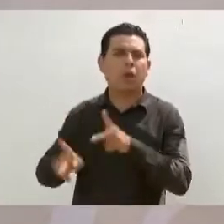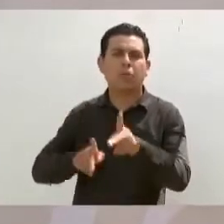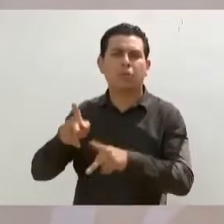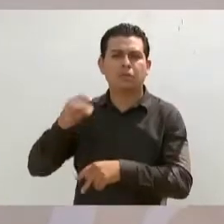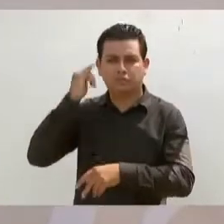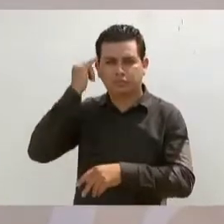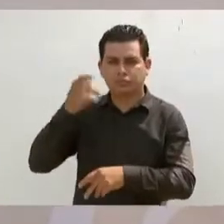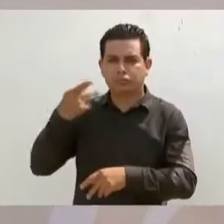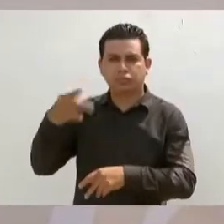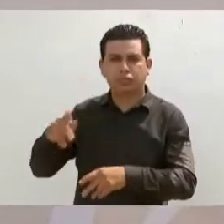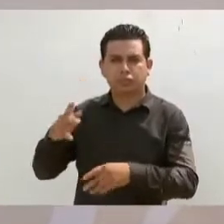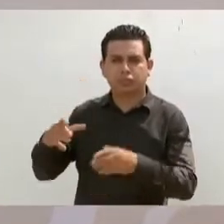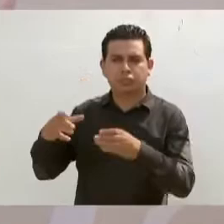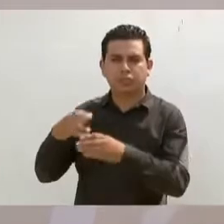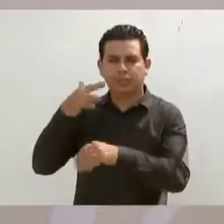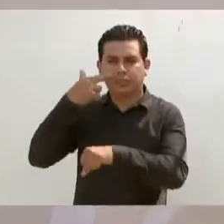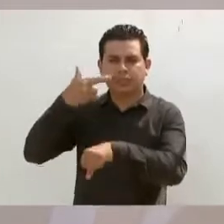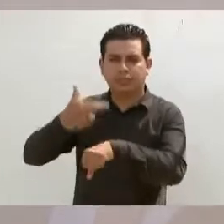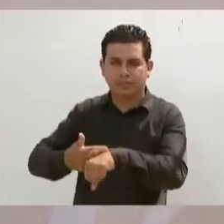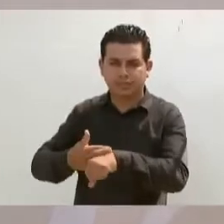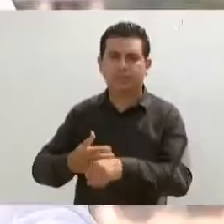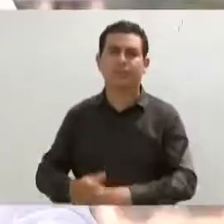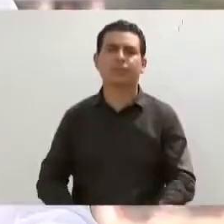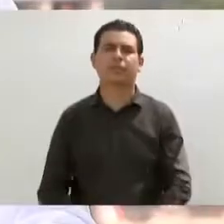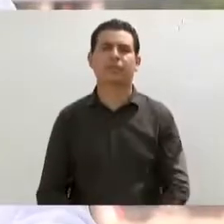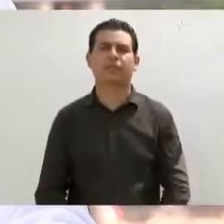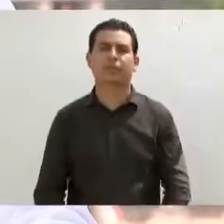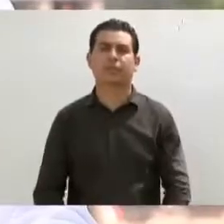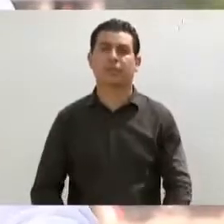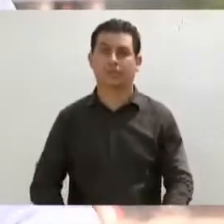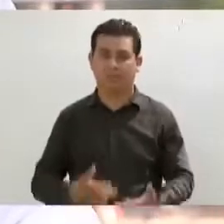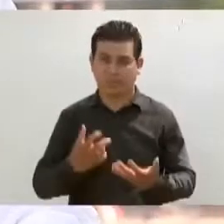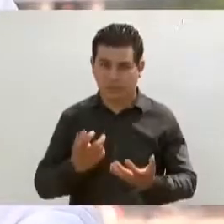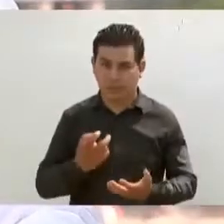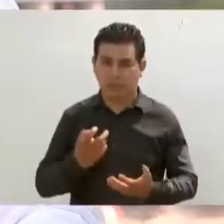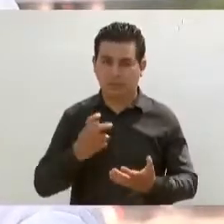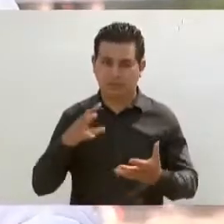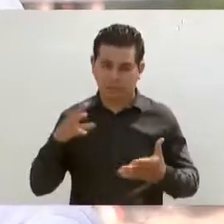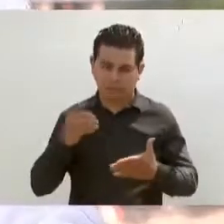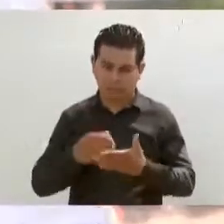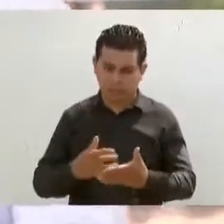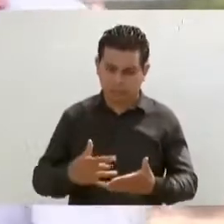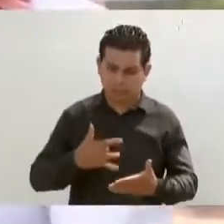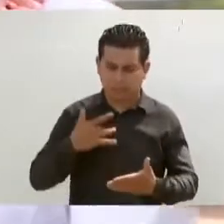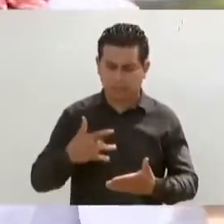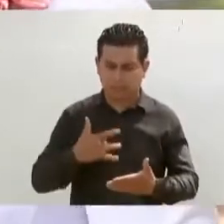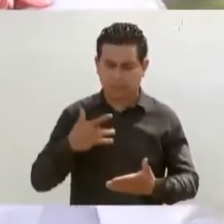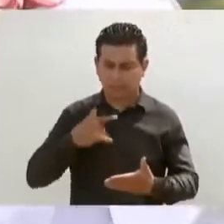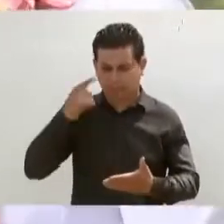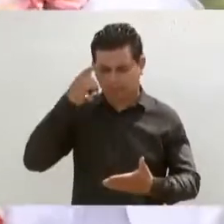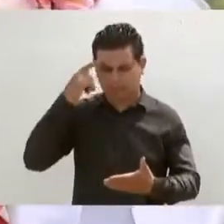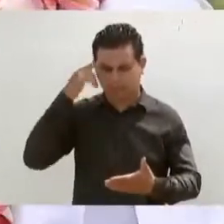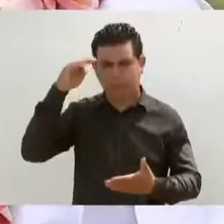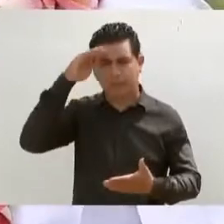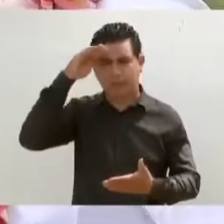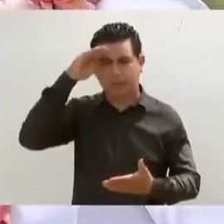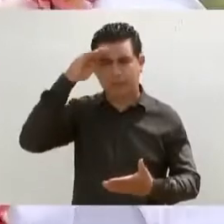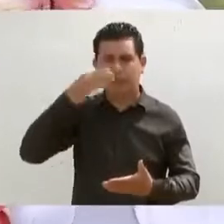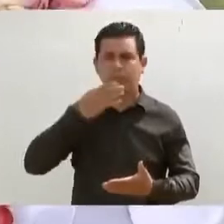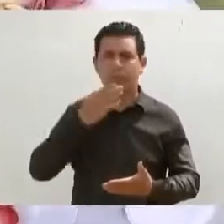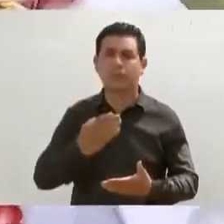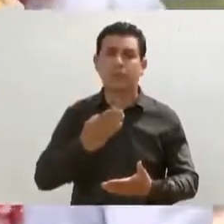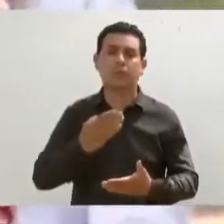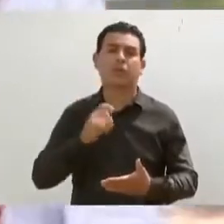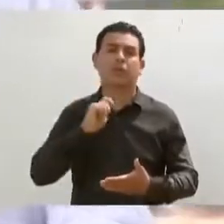Y si hacemos entonces la ecuación, podemos observar que